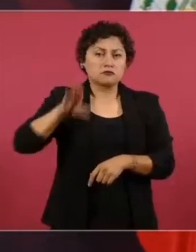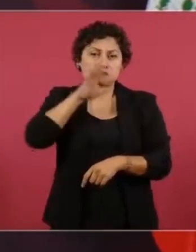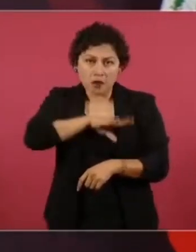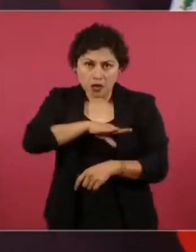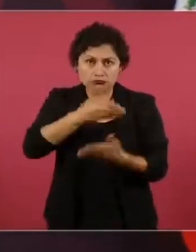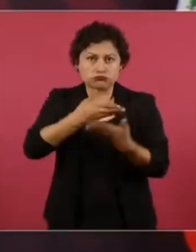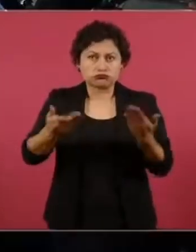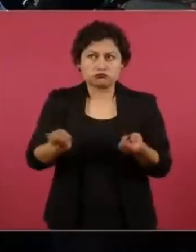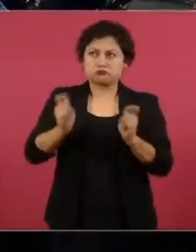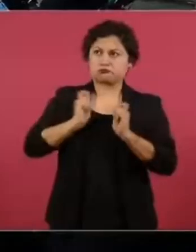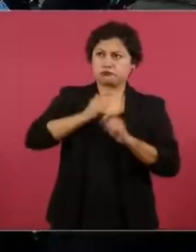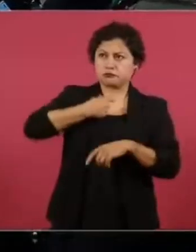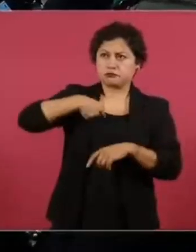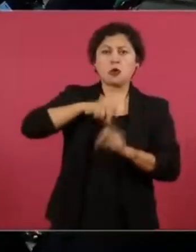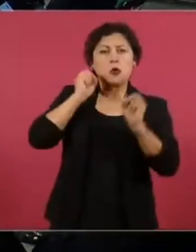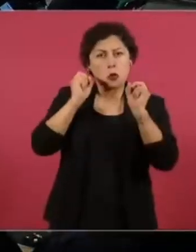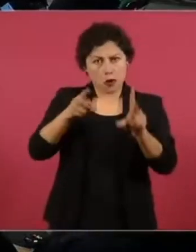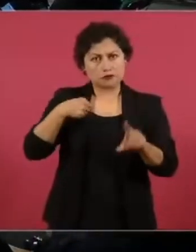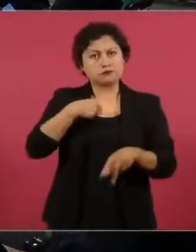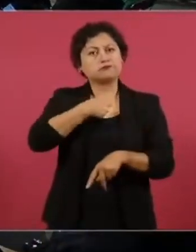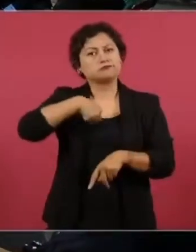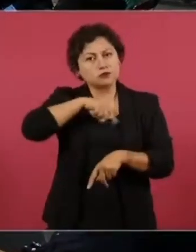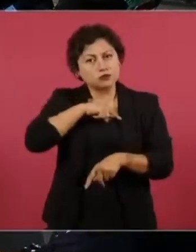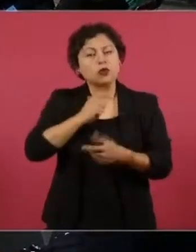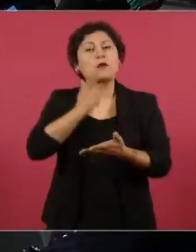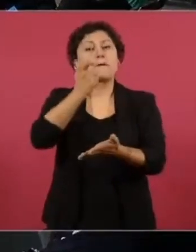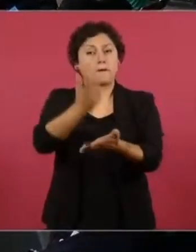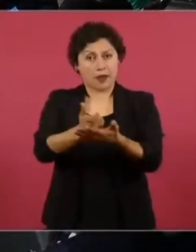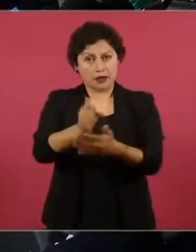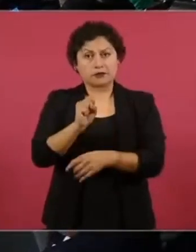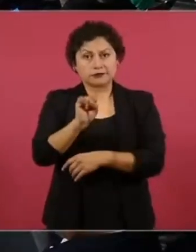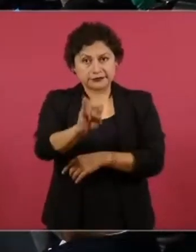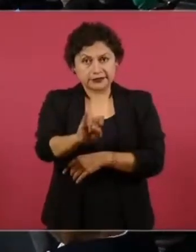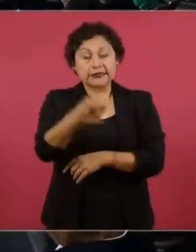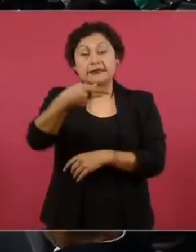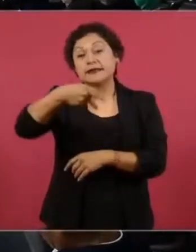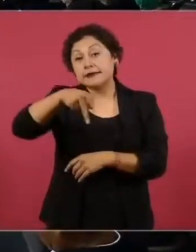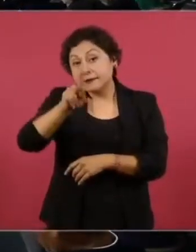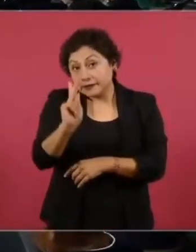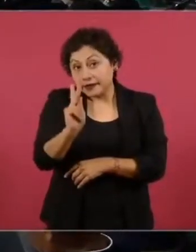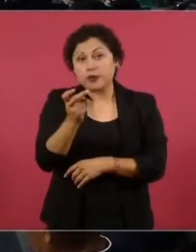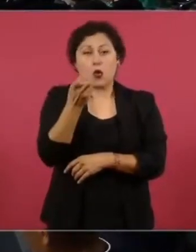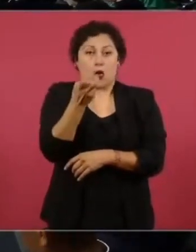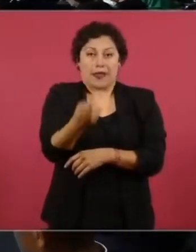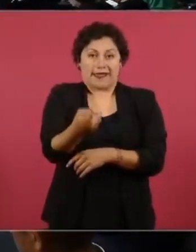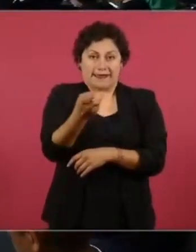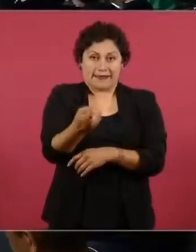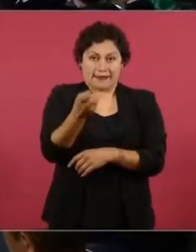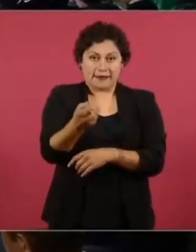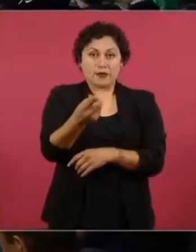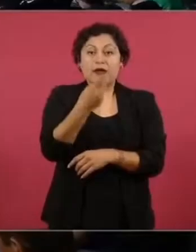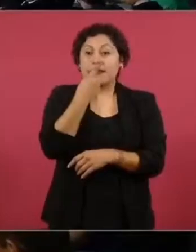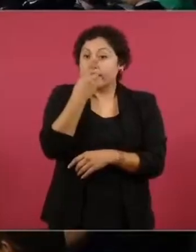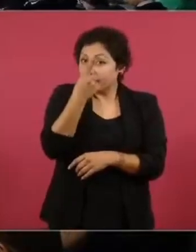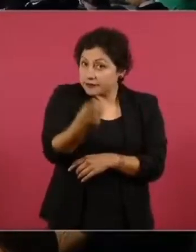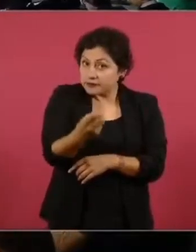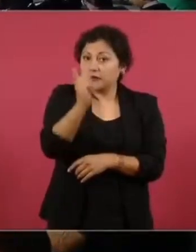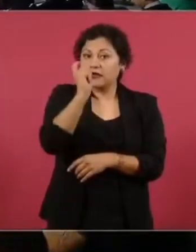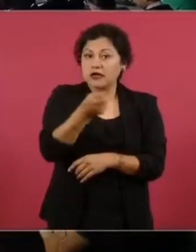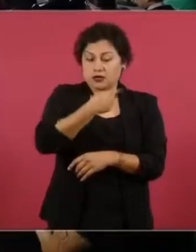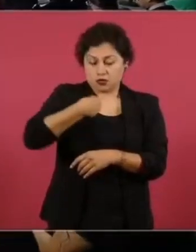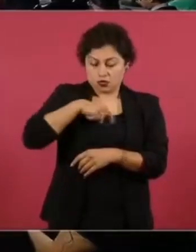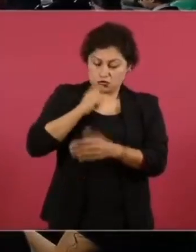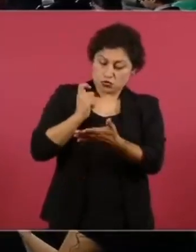nosotros, para poder pagar un daño, tenemos que